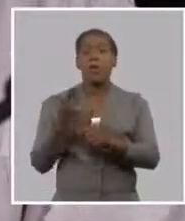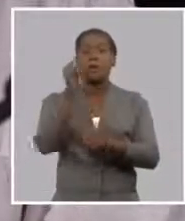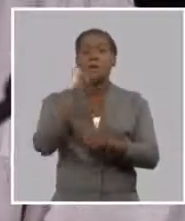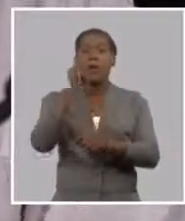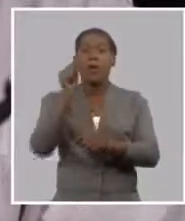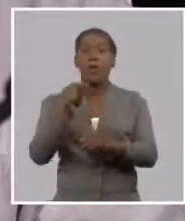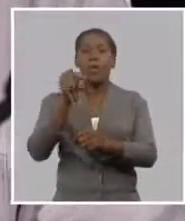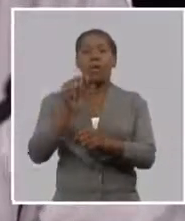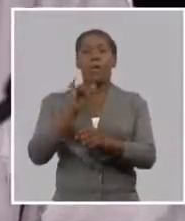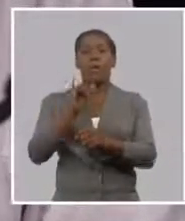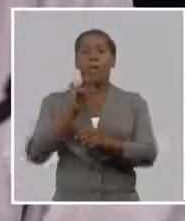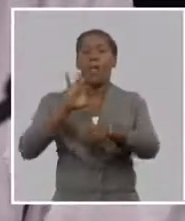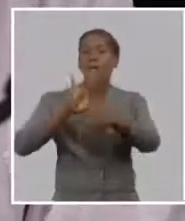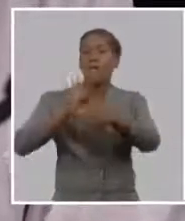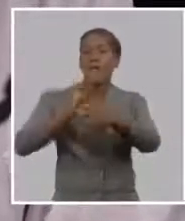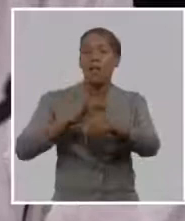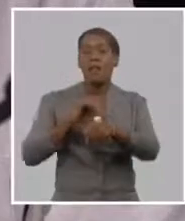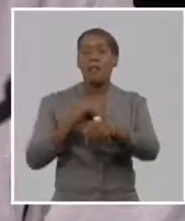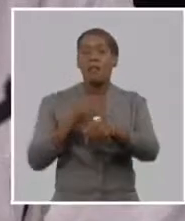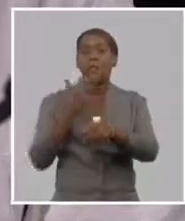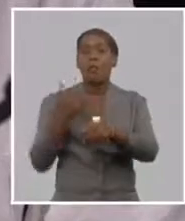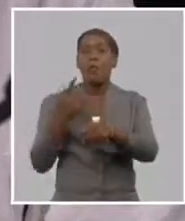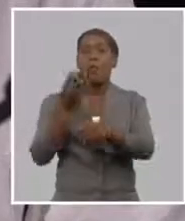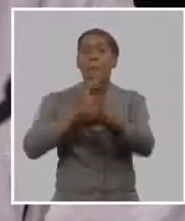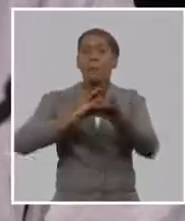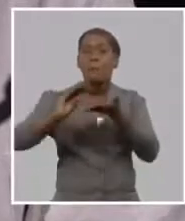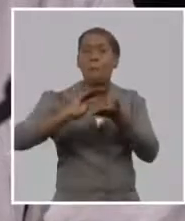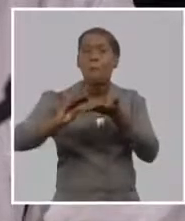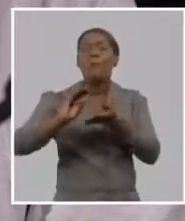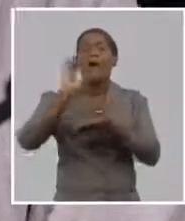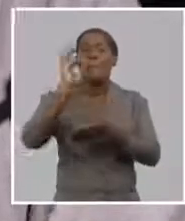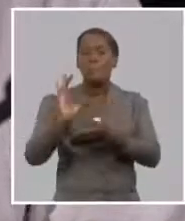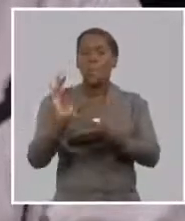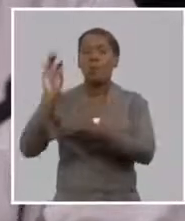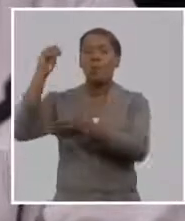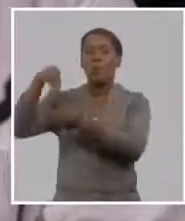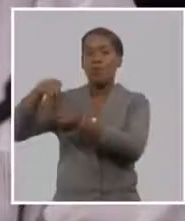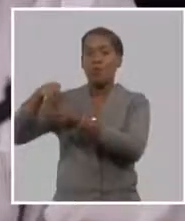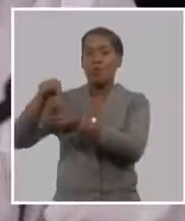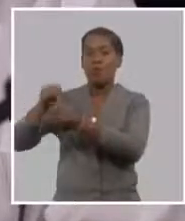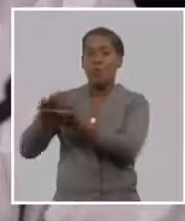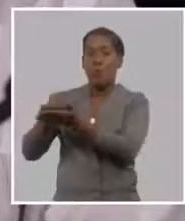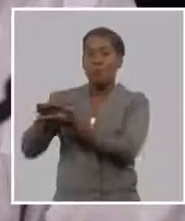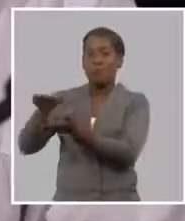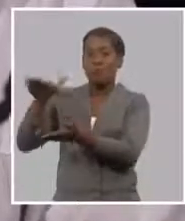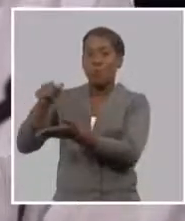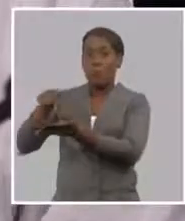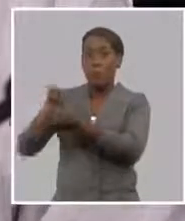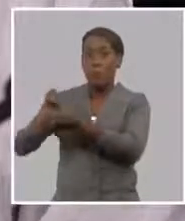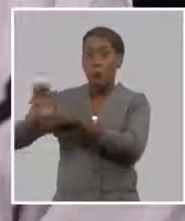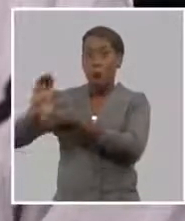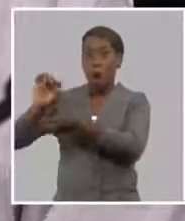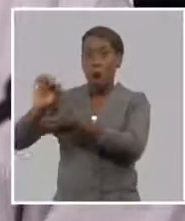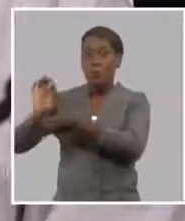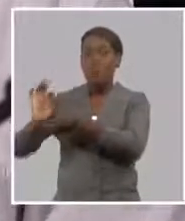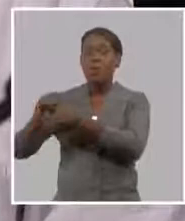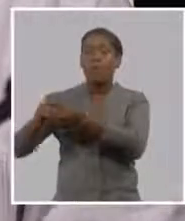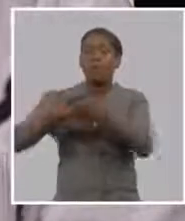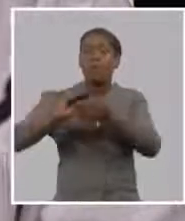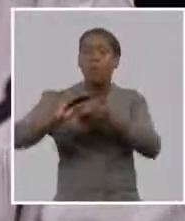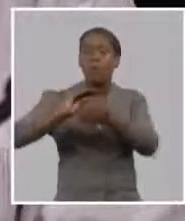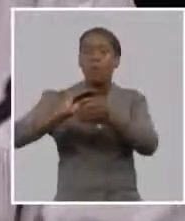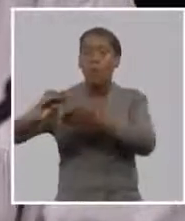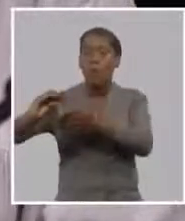y sacarle más provecho en favor de los asegurados acompañar ante todo las medidas que el país está